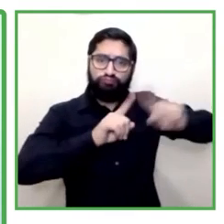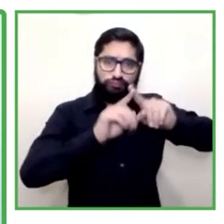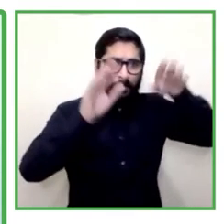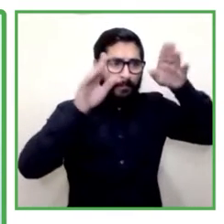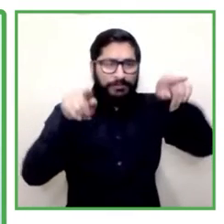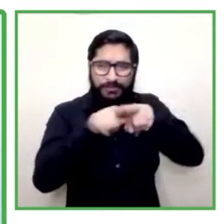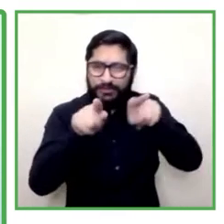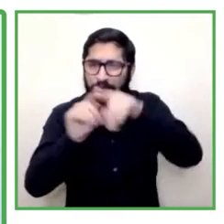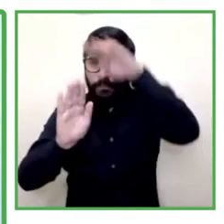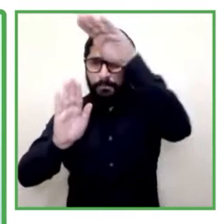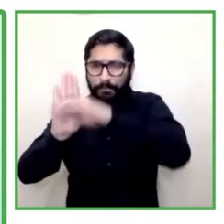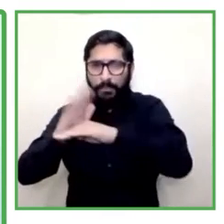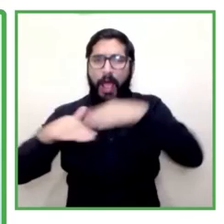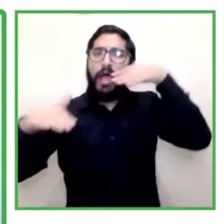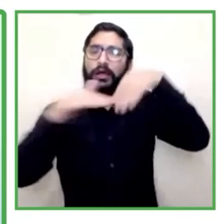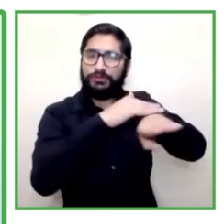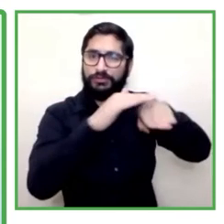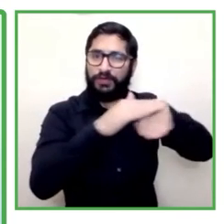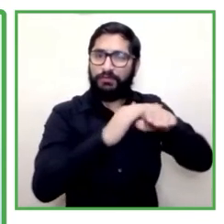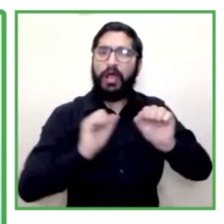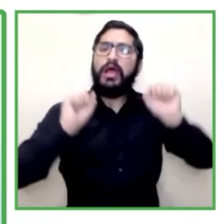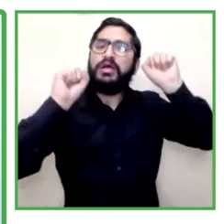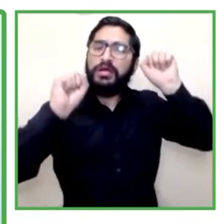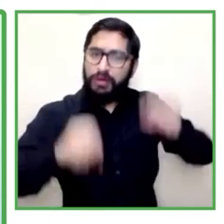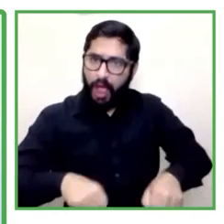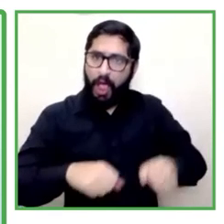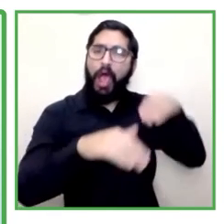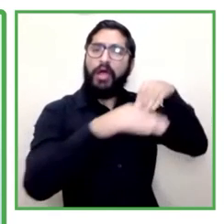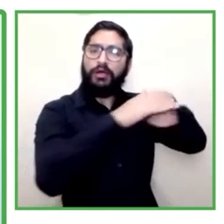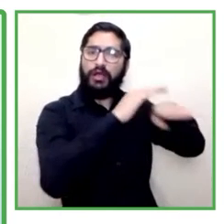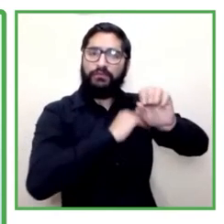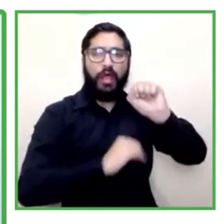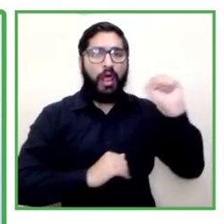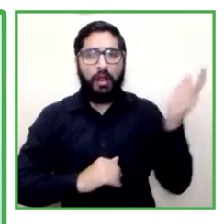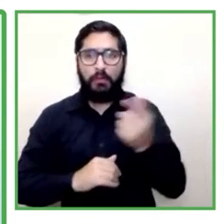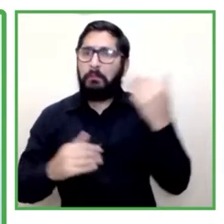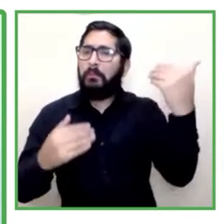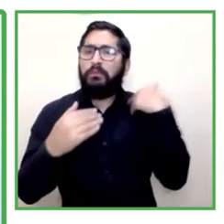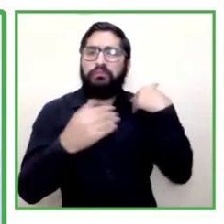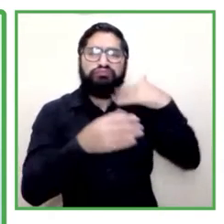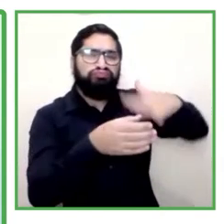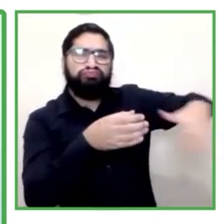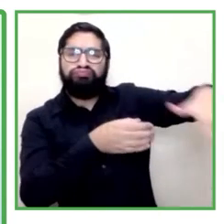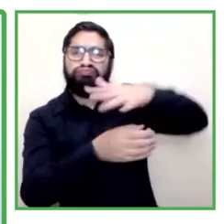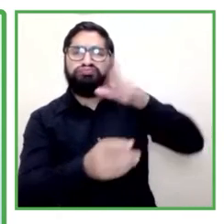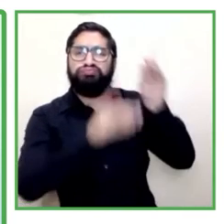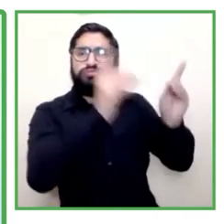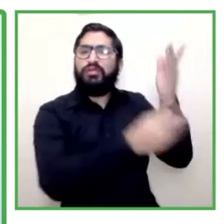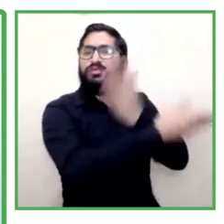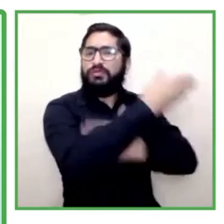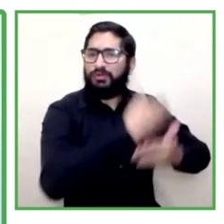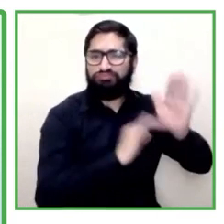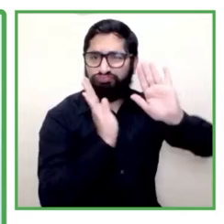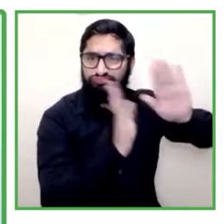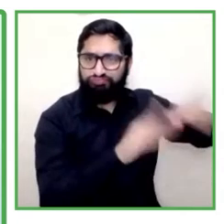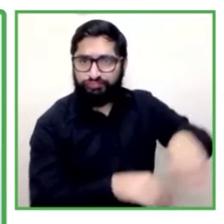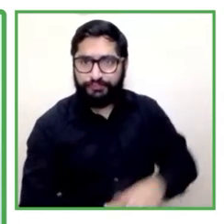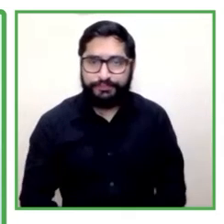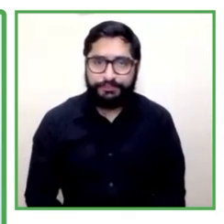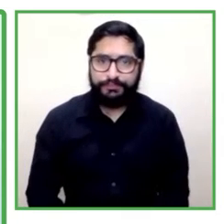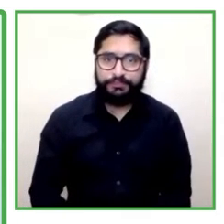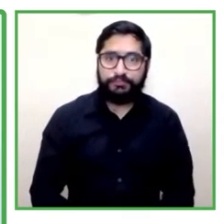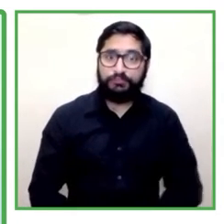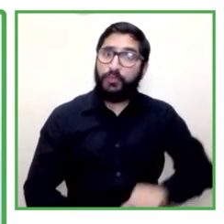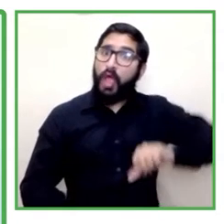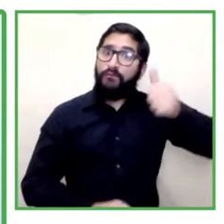de las personas independiente de su discapacidad de origen. En ese sentido, también ha habido otra innovación, que es el trabajo con las familias, en el sentido en que no